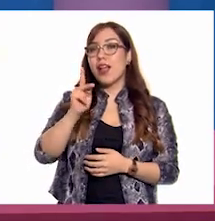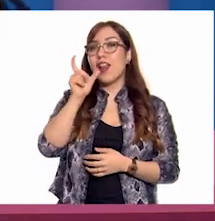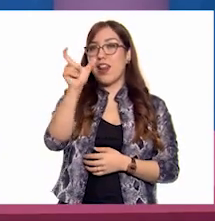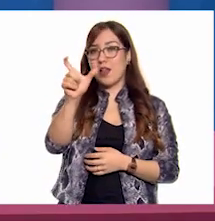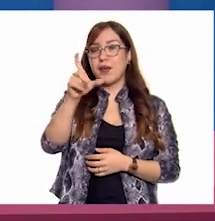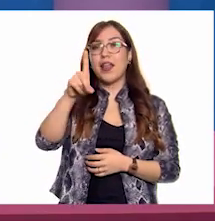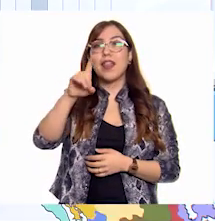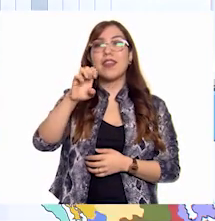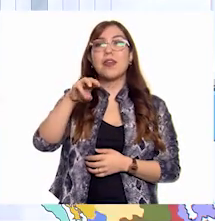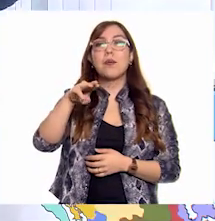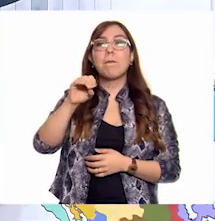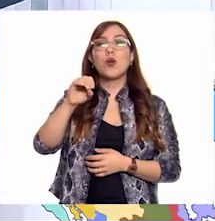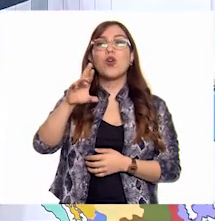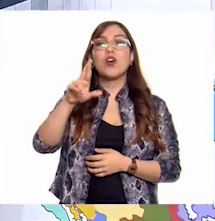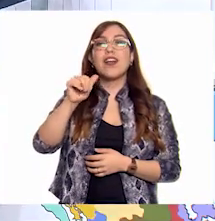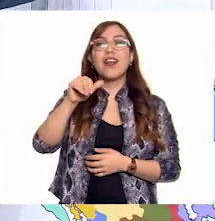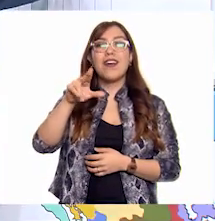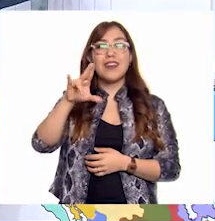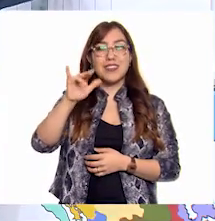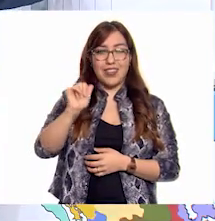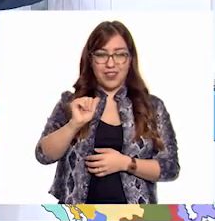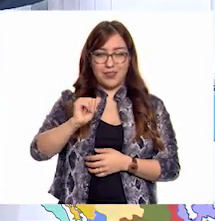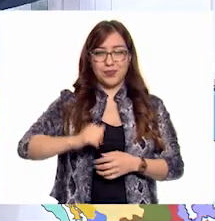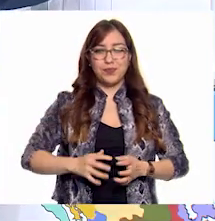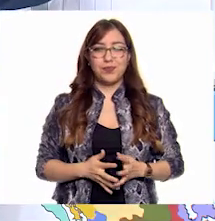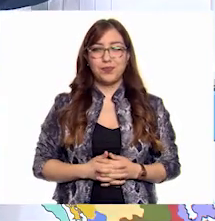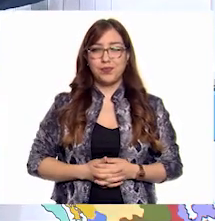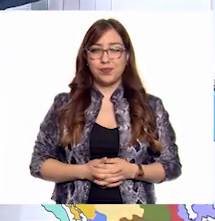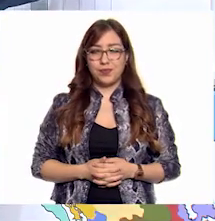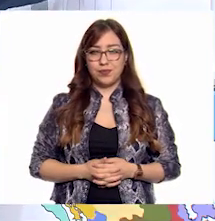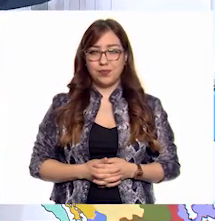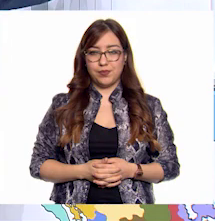Muy bien. Voy a escribirla. ¡Perfecto!